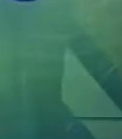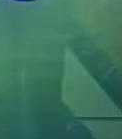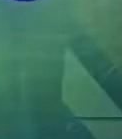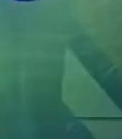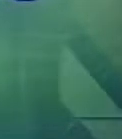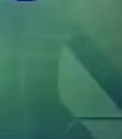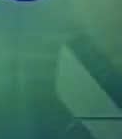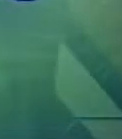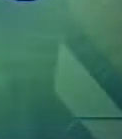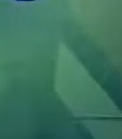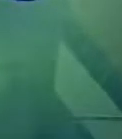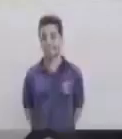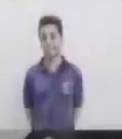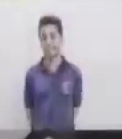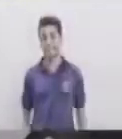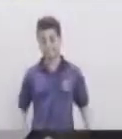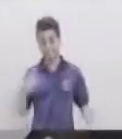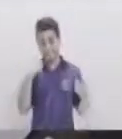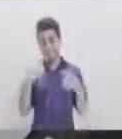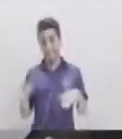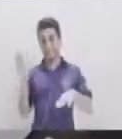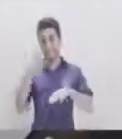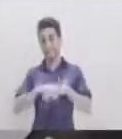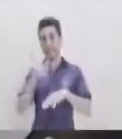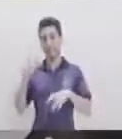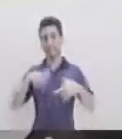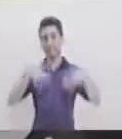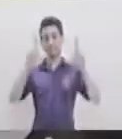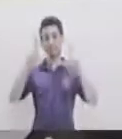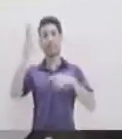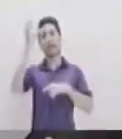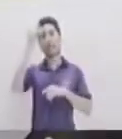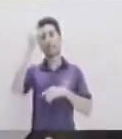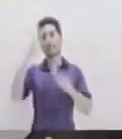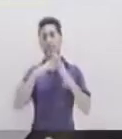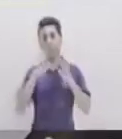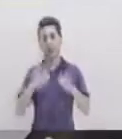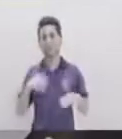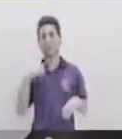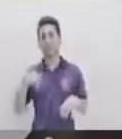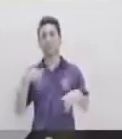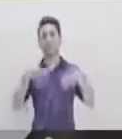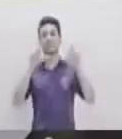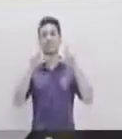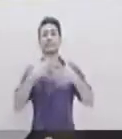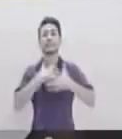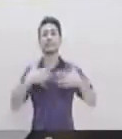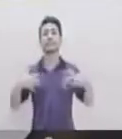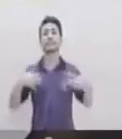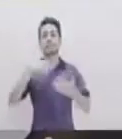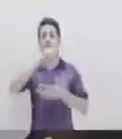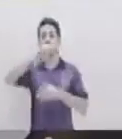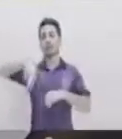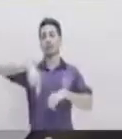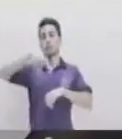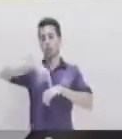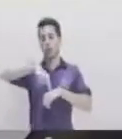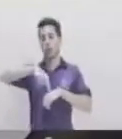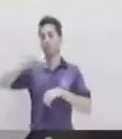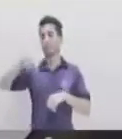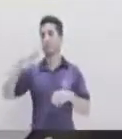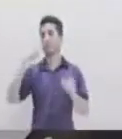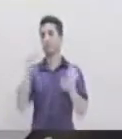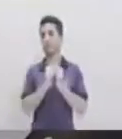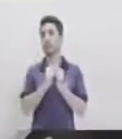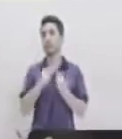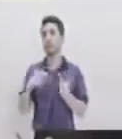Ciencias naturales Seguimos con más De su programa Aprendo en casa Ahora estamos En el segmento De ciencias naturales Y es por eso Que hoy